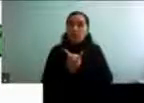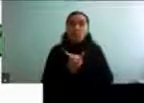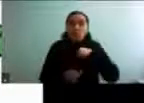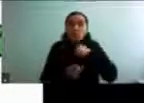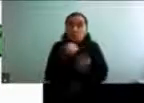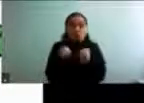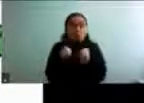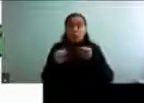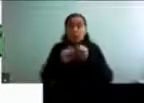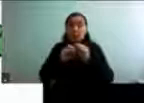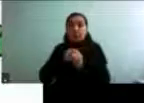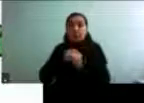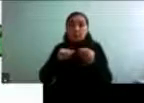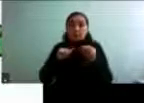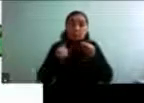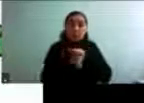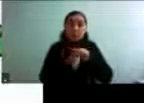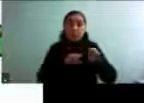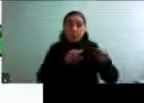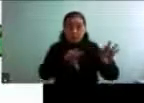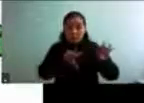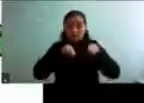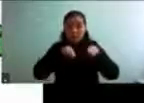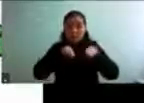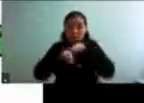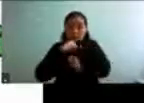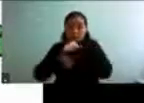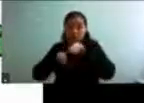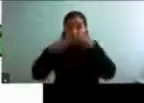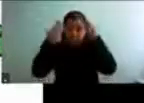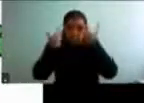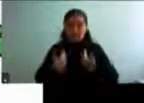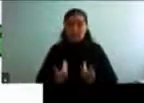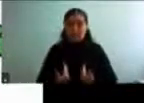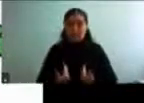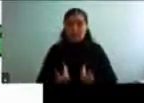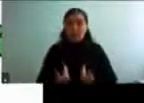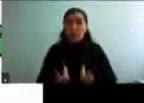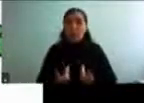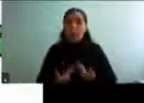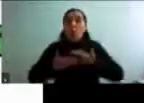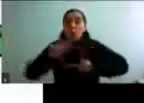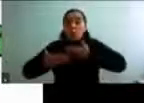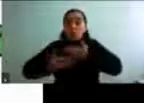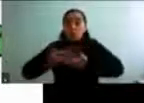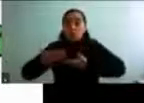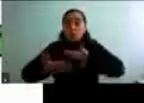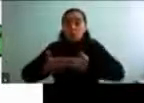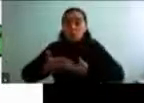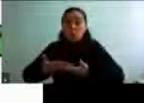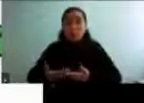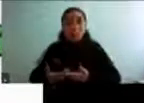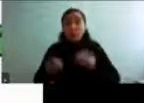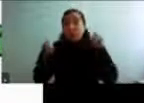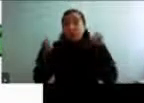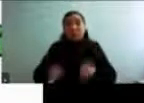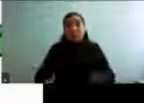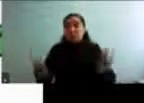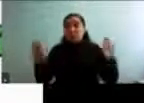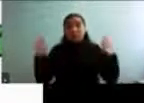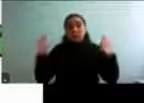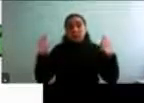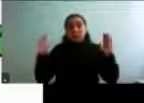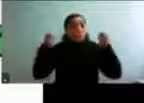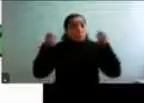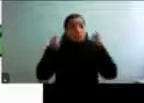de adaptarnos a los cambios, por ejemplo, en nuestro físico y en cómo funcionamos físicamente, estamos perdidos. Si no